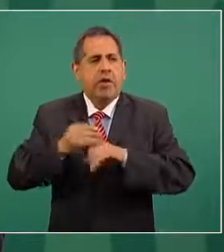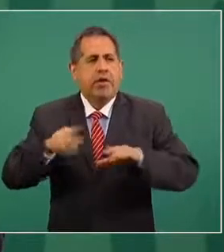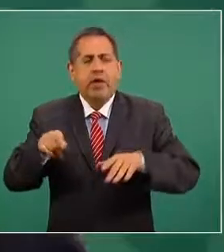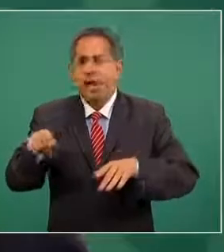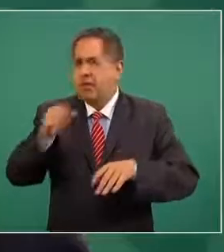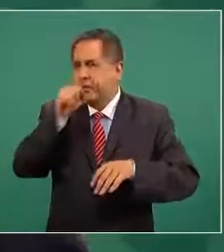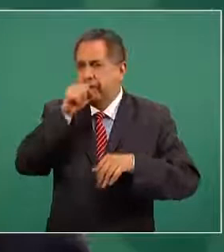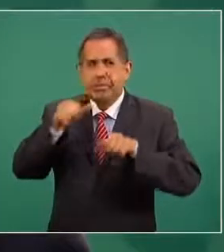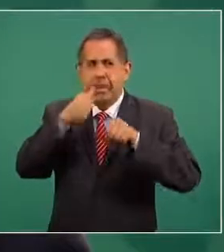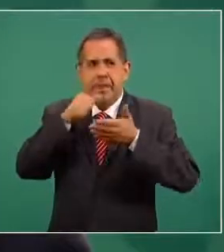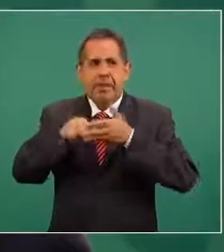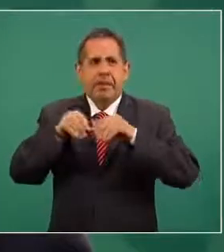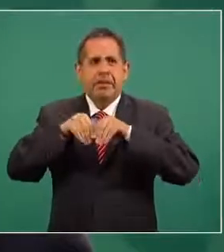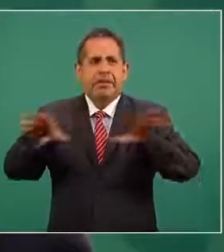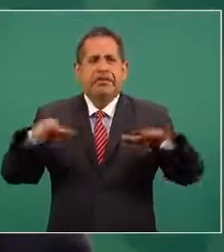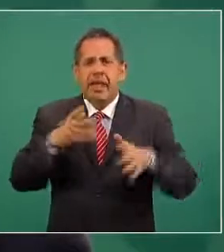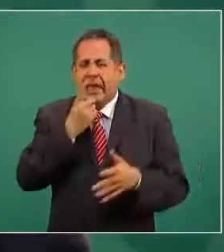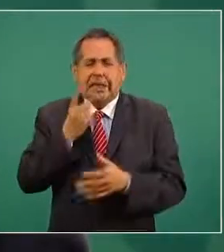el boletín?